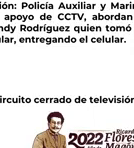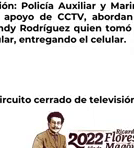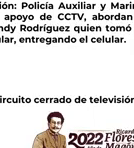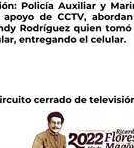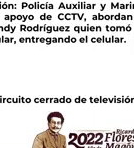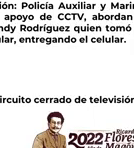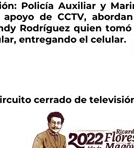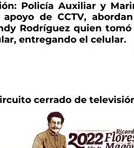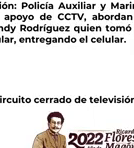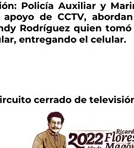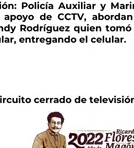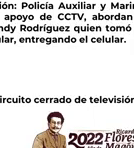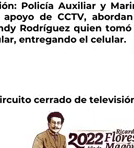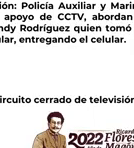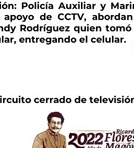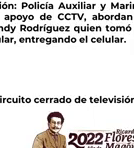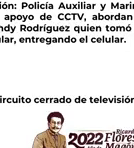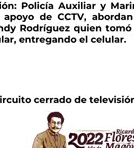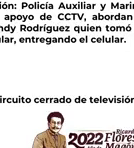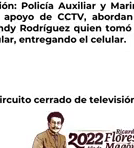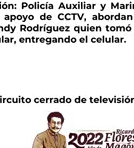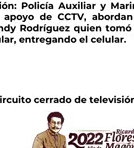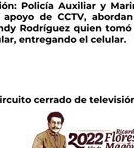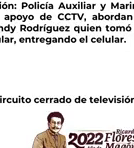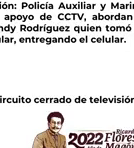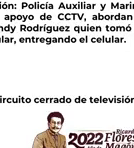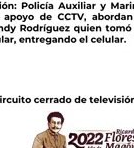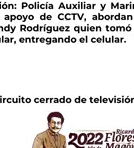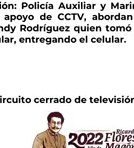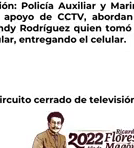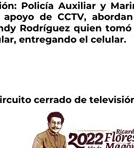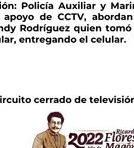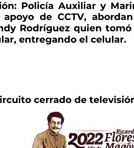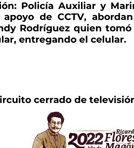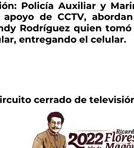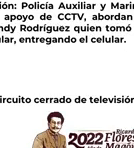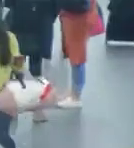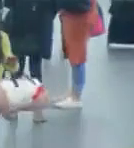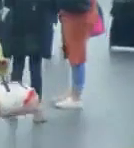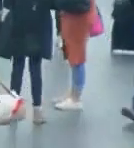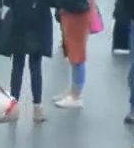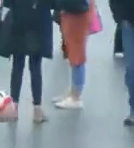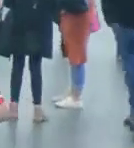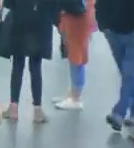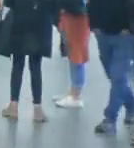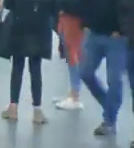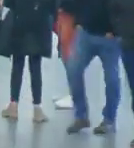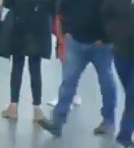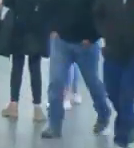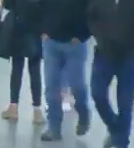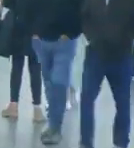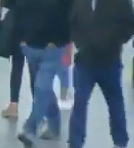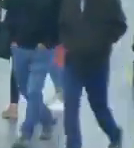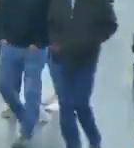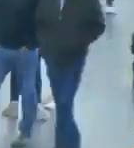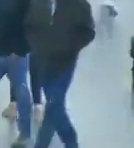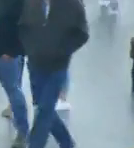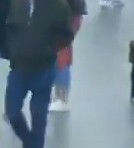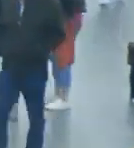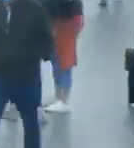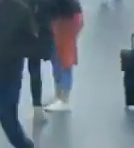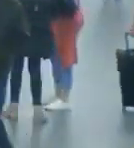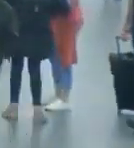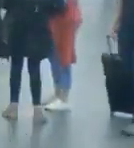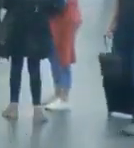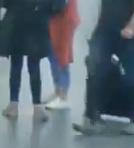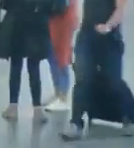aeropuerto, personal civil y personal de Marina, y se ve la manera de localizar, porque las cámaras, eso